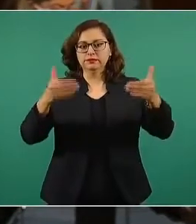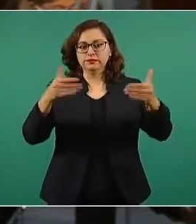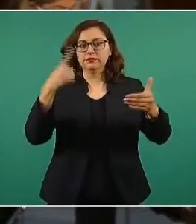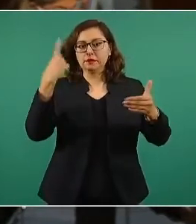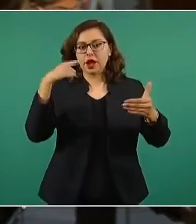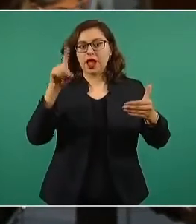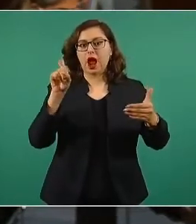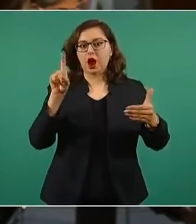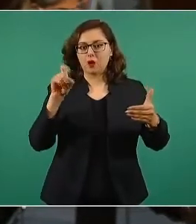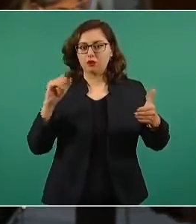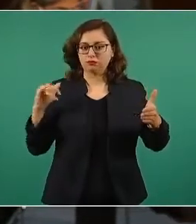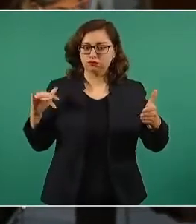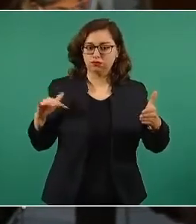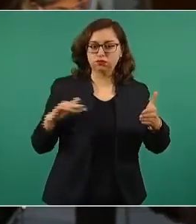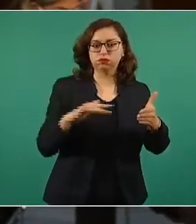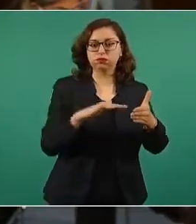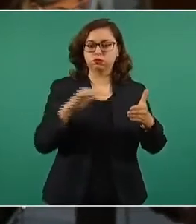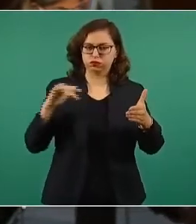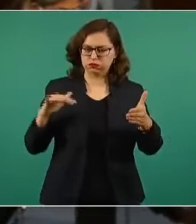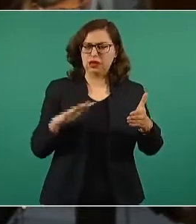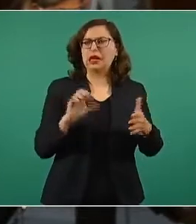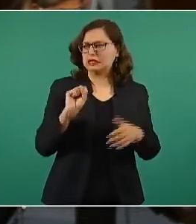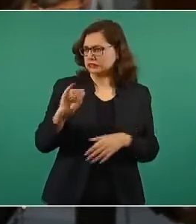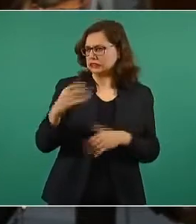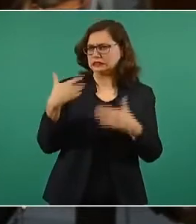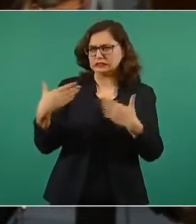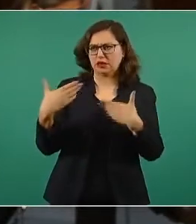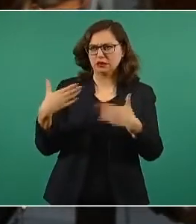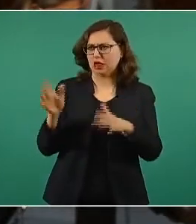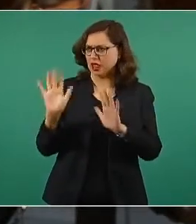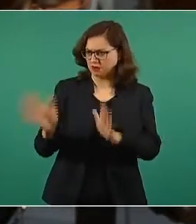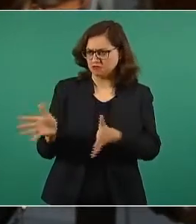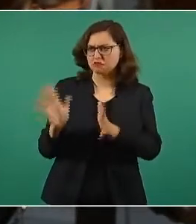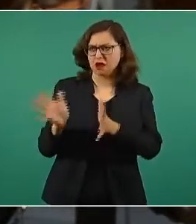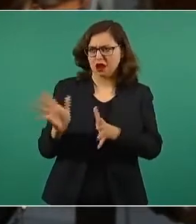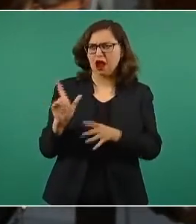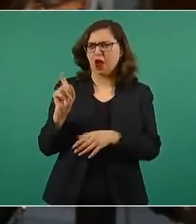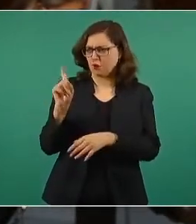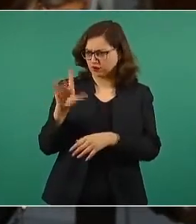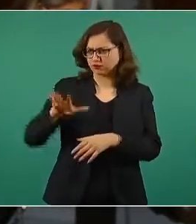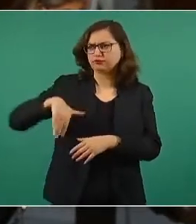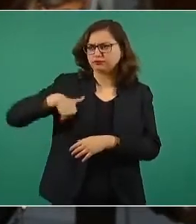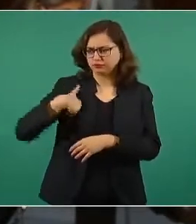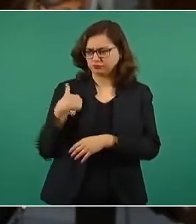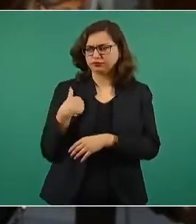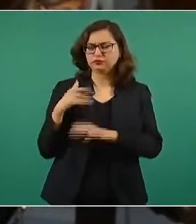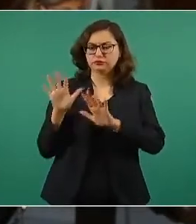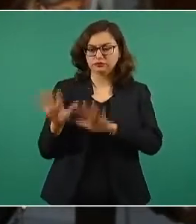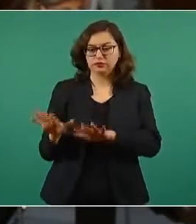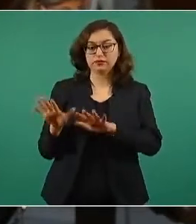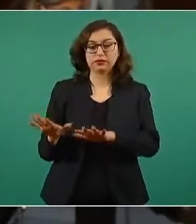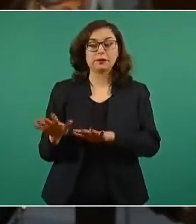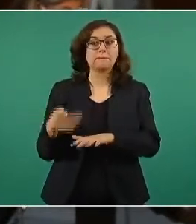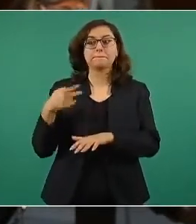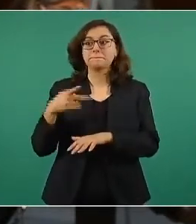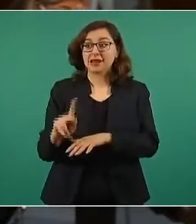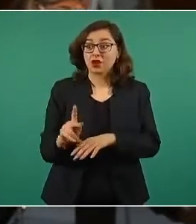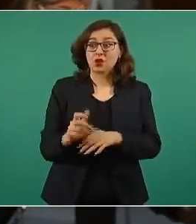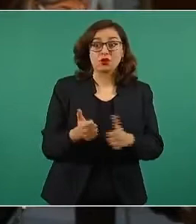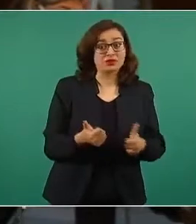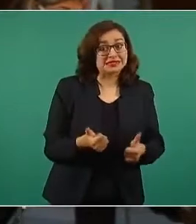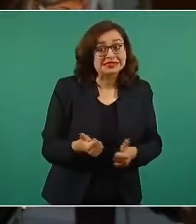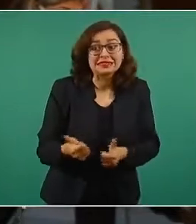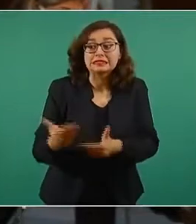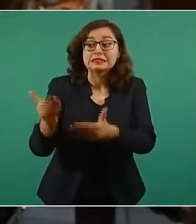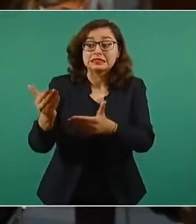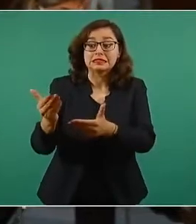se quede la cortina y que se haga la presa, pero que no más se llene hasta el